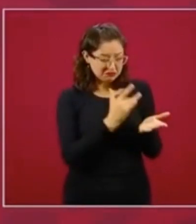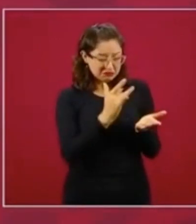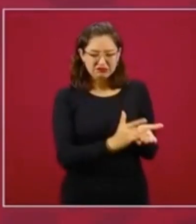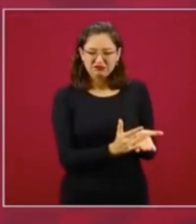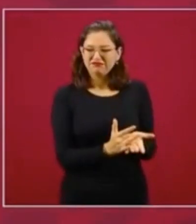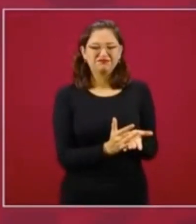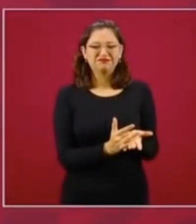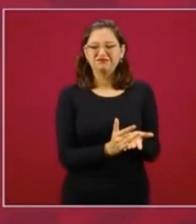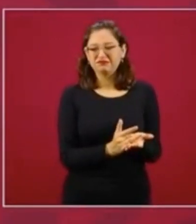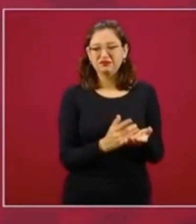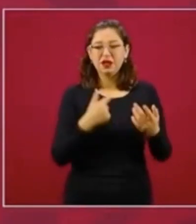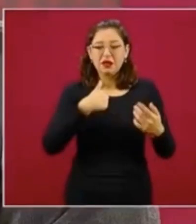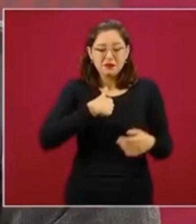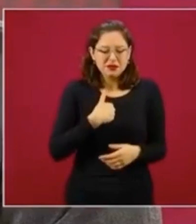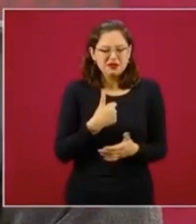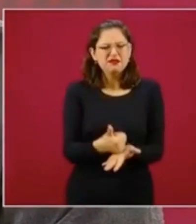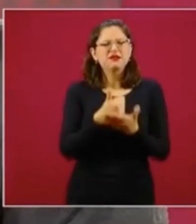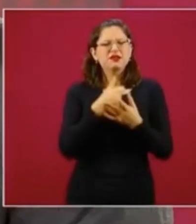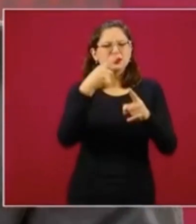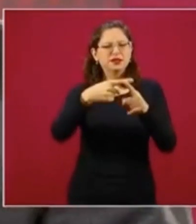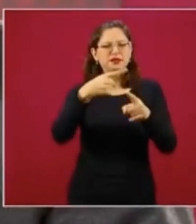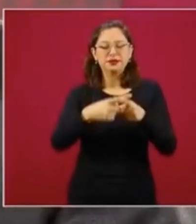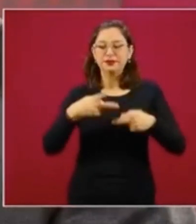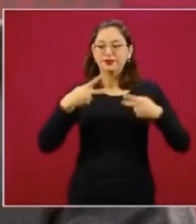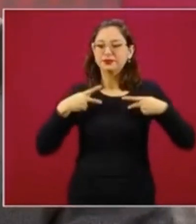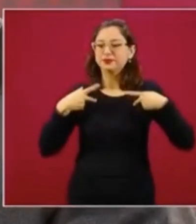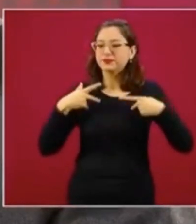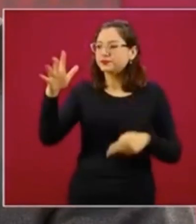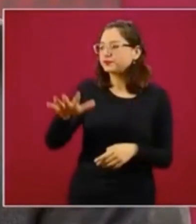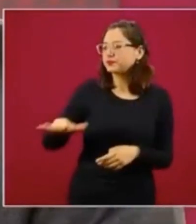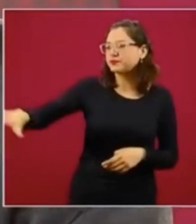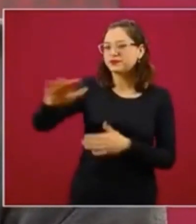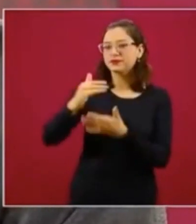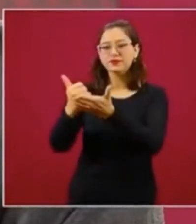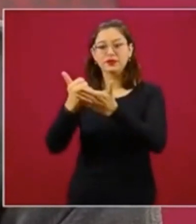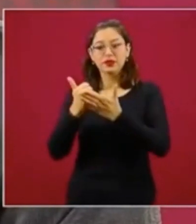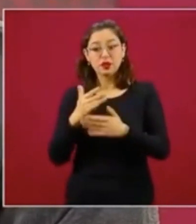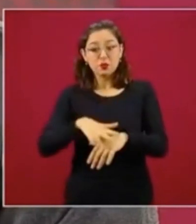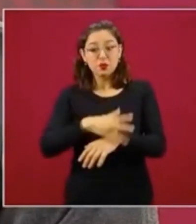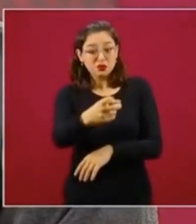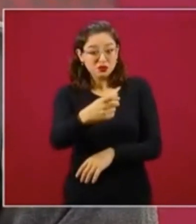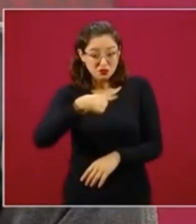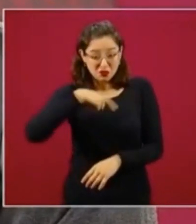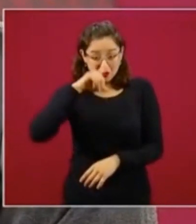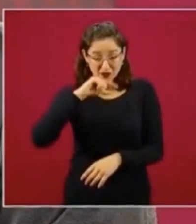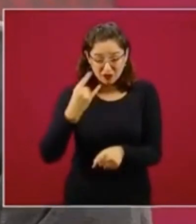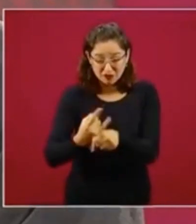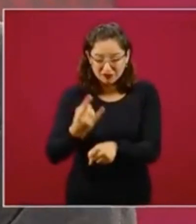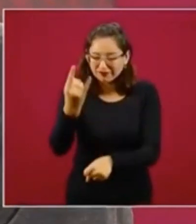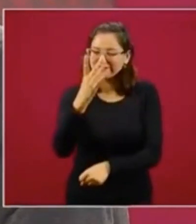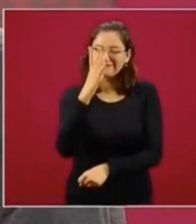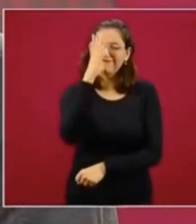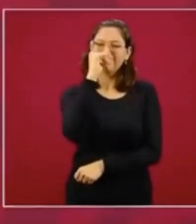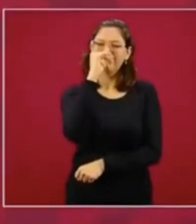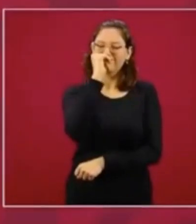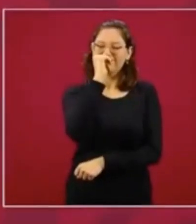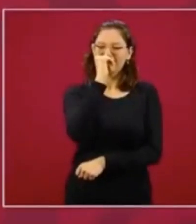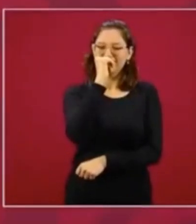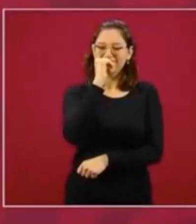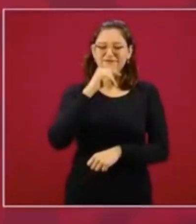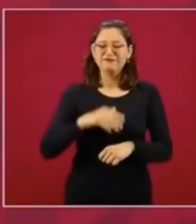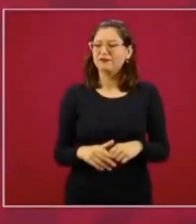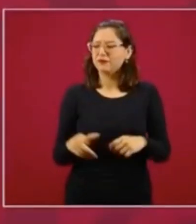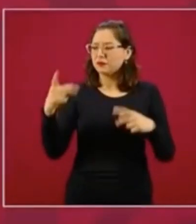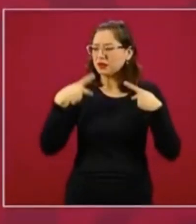por eso no puedo fallar. Me ayudó el más